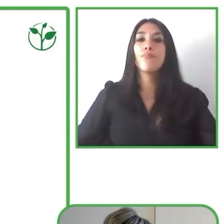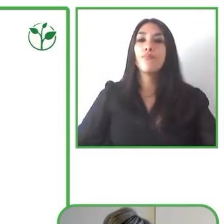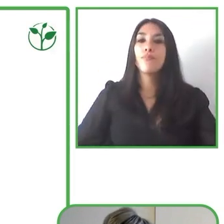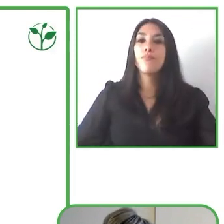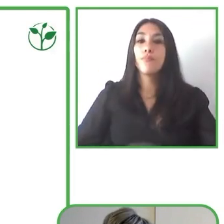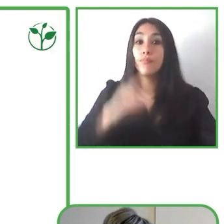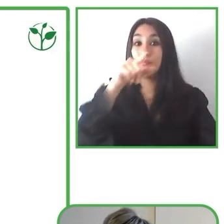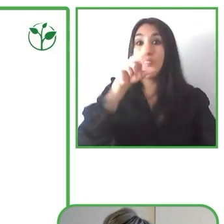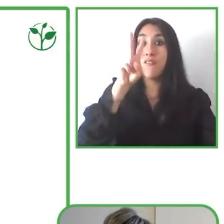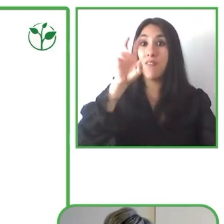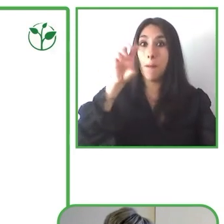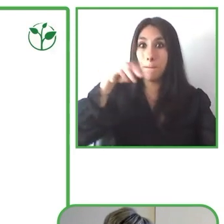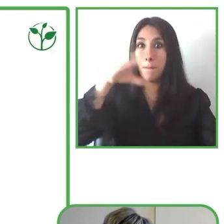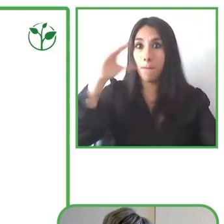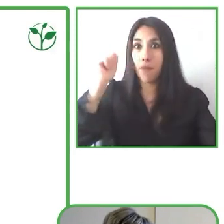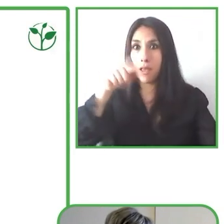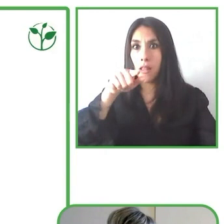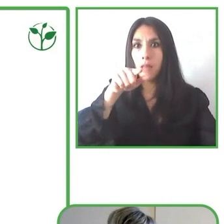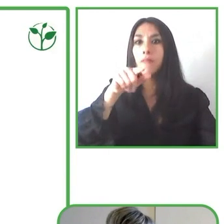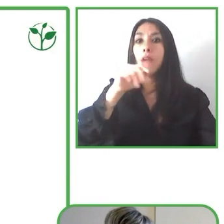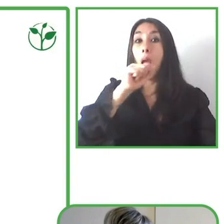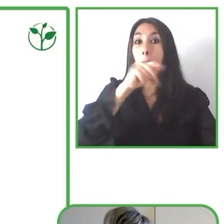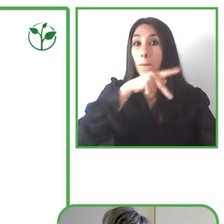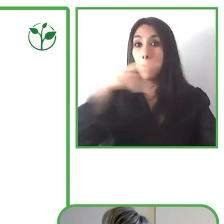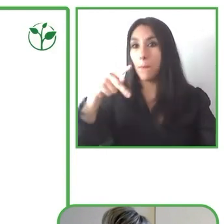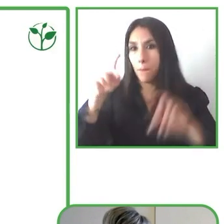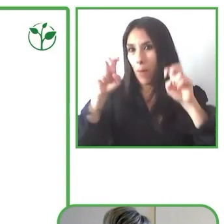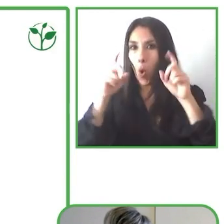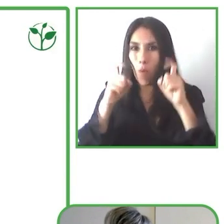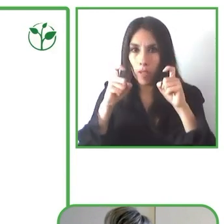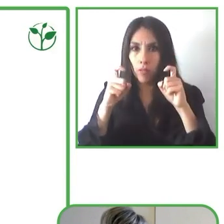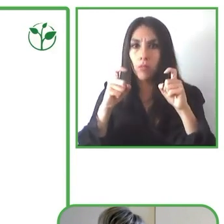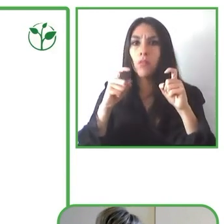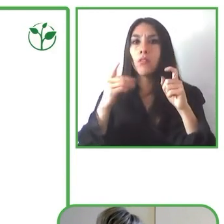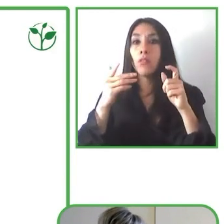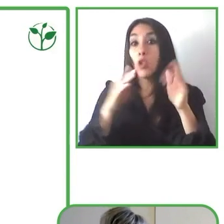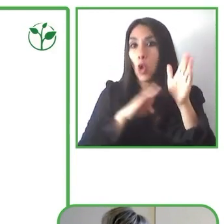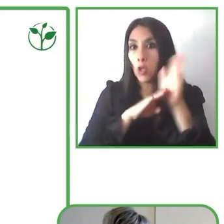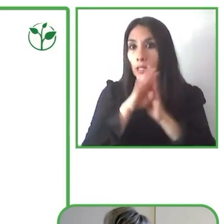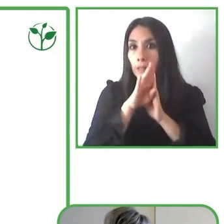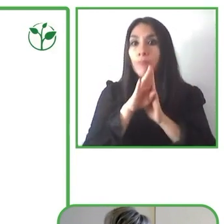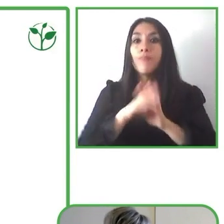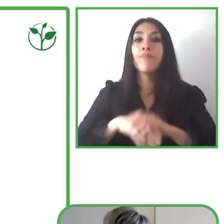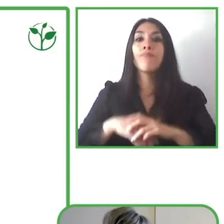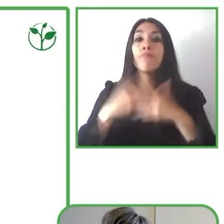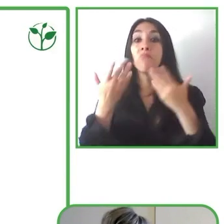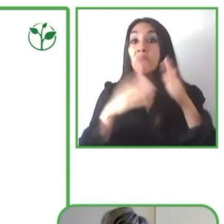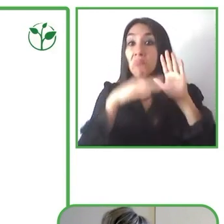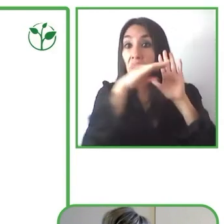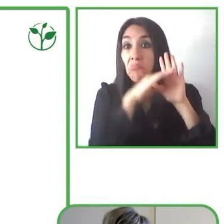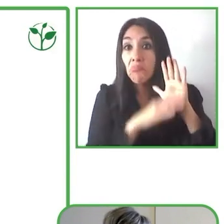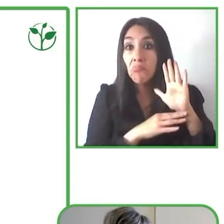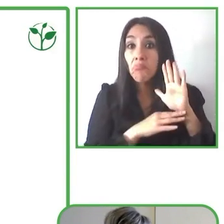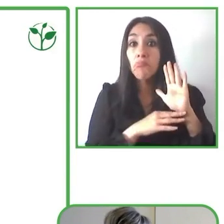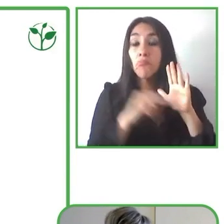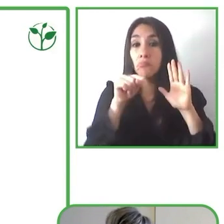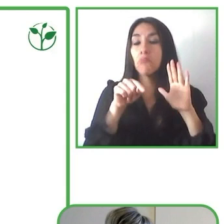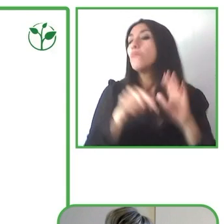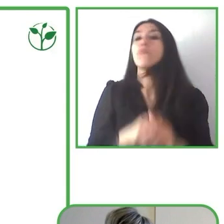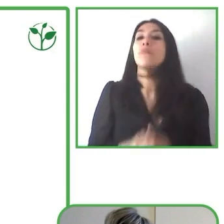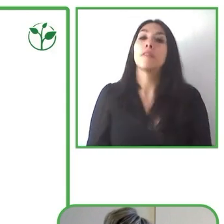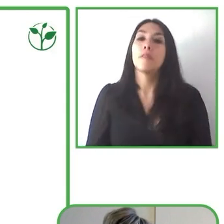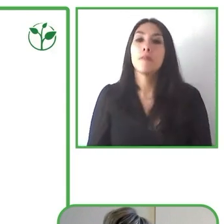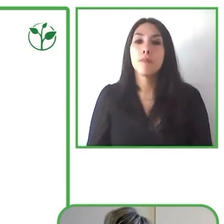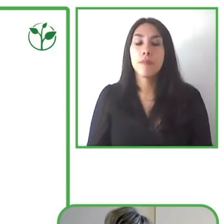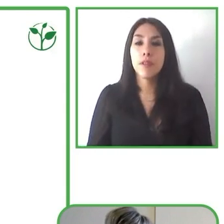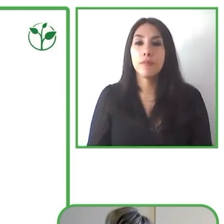locales. La letra de Benká que antes era solo la letra C de cultura pasó